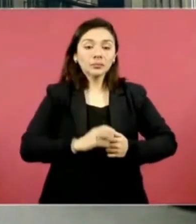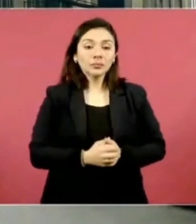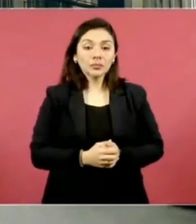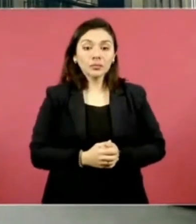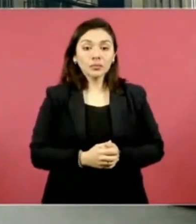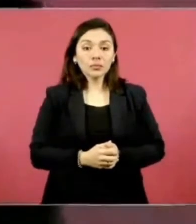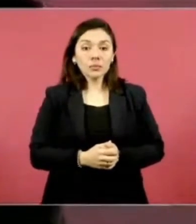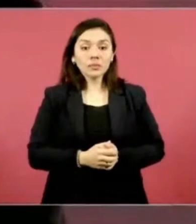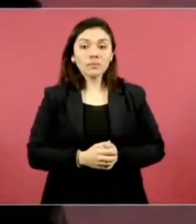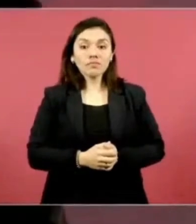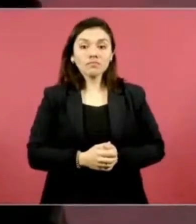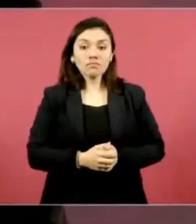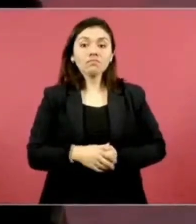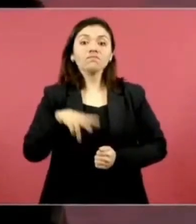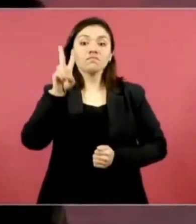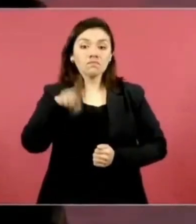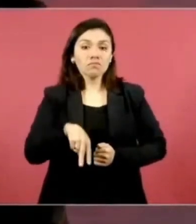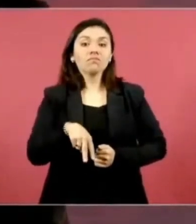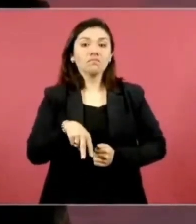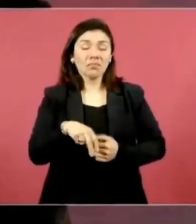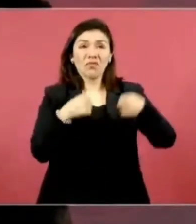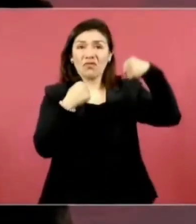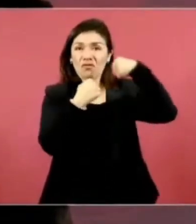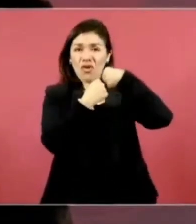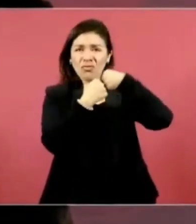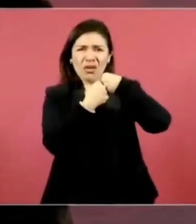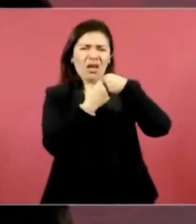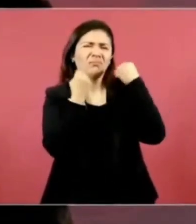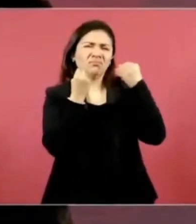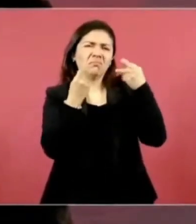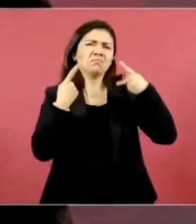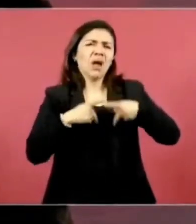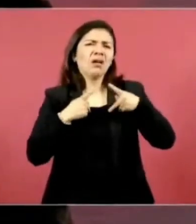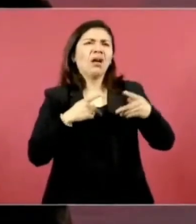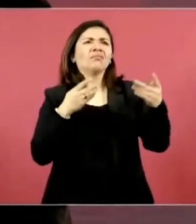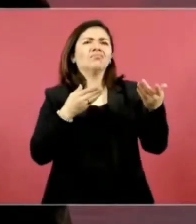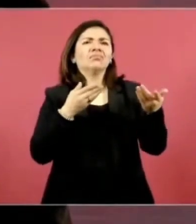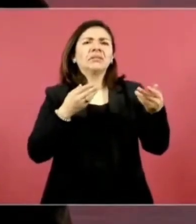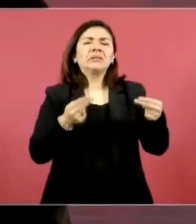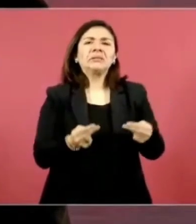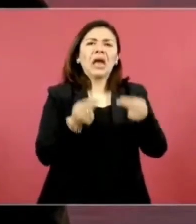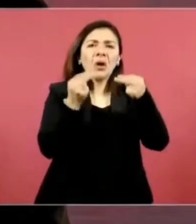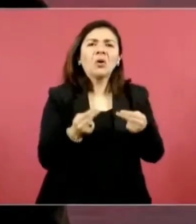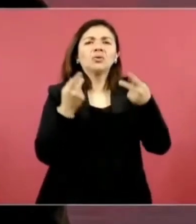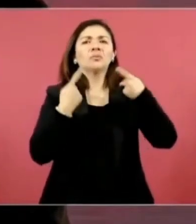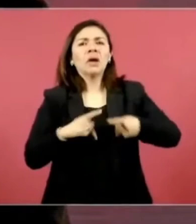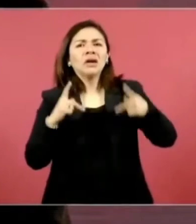tiene mucho movimiento en la frontera de mercancías de personas